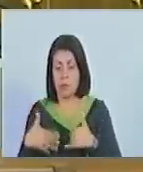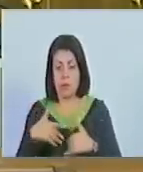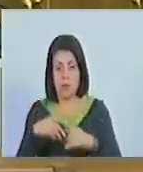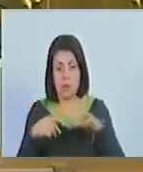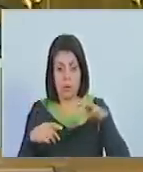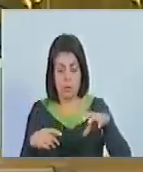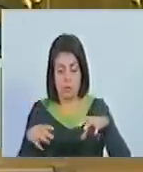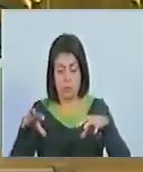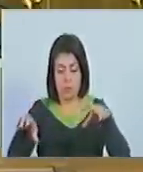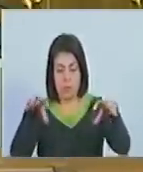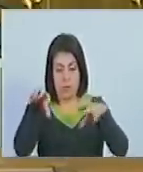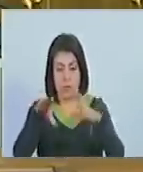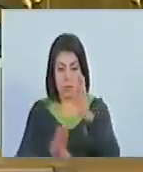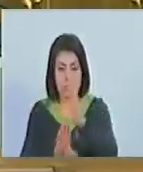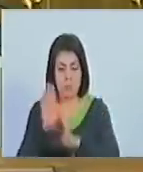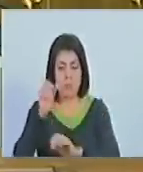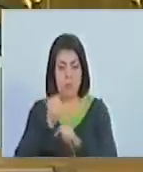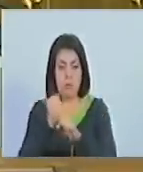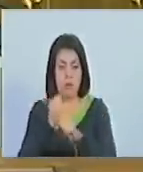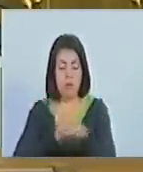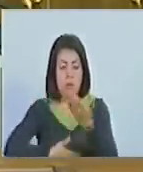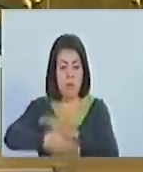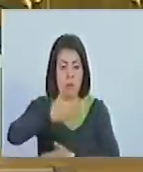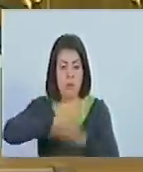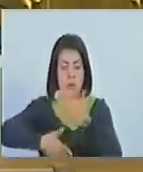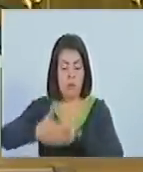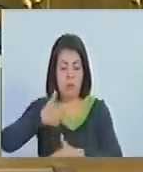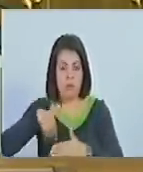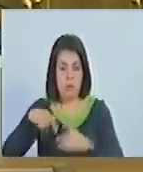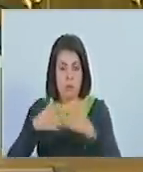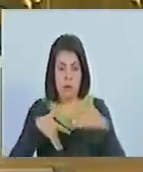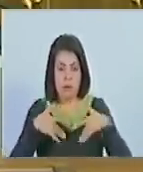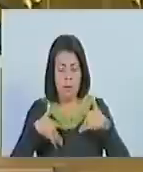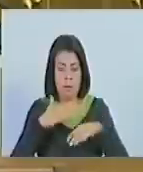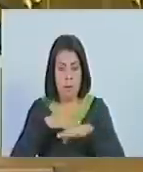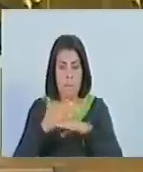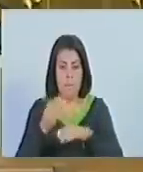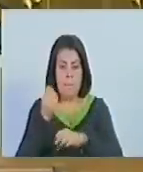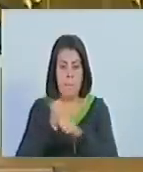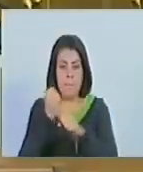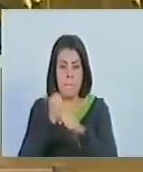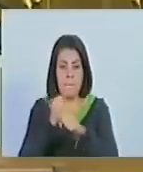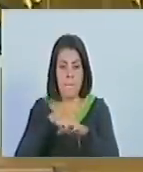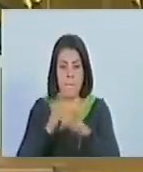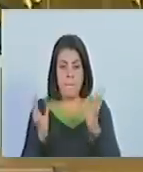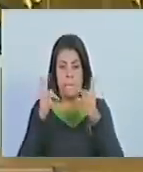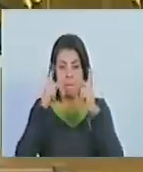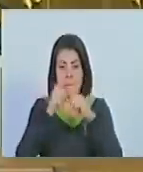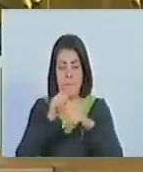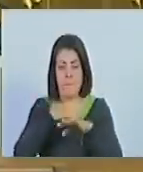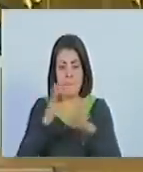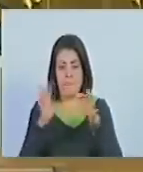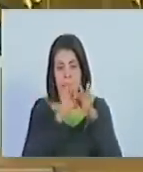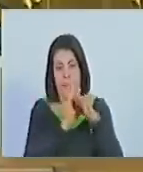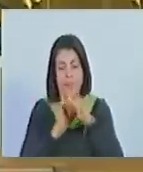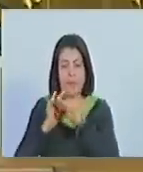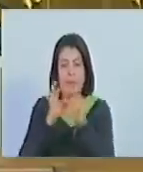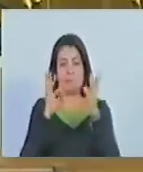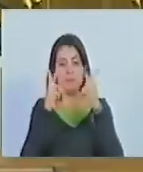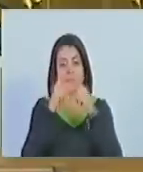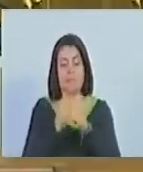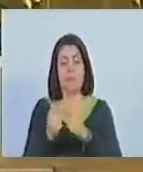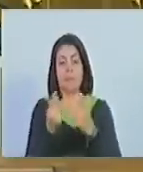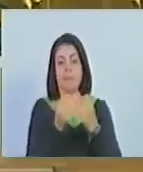facilitar el desenvolvimiento armónico de sus actividades y funciones. Serán administrados por la Unidad Administrativa y